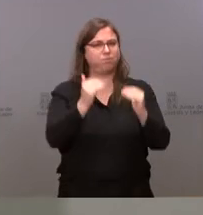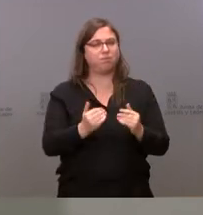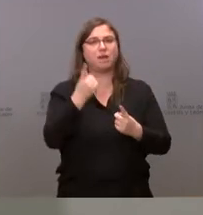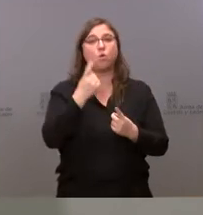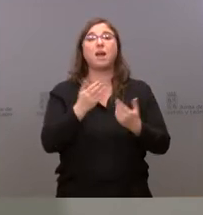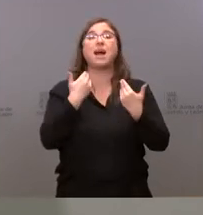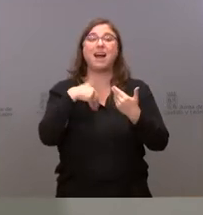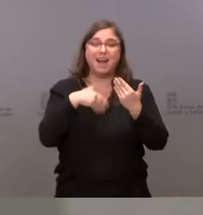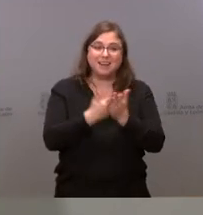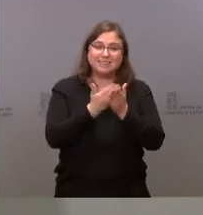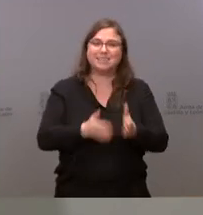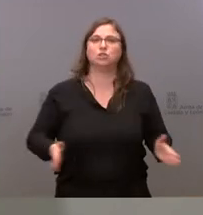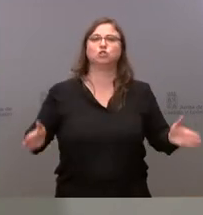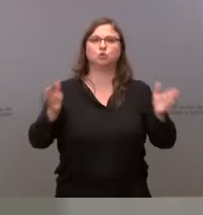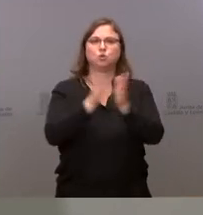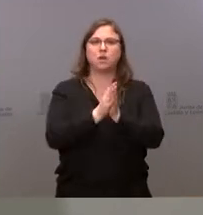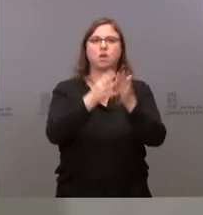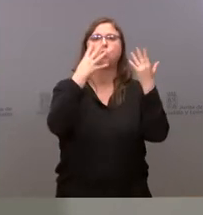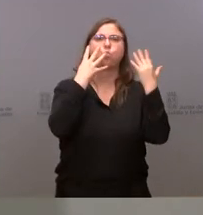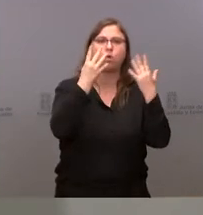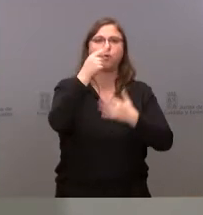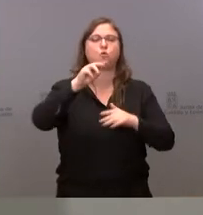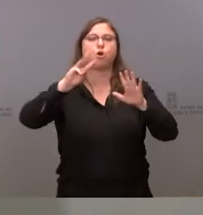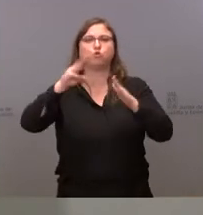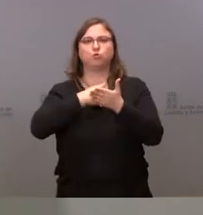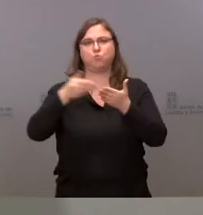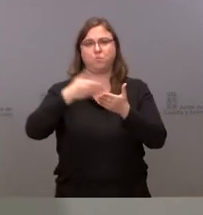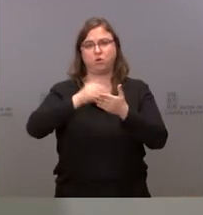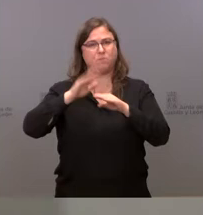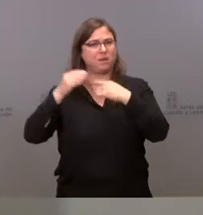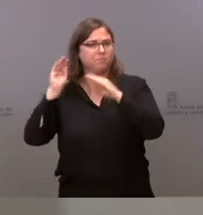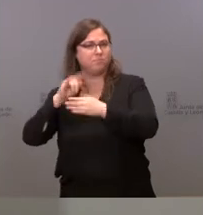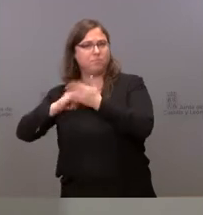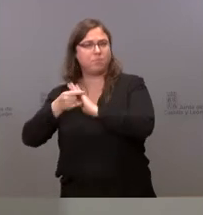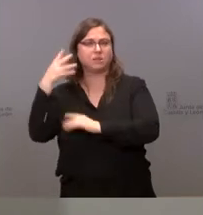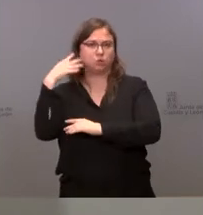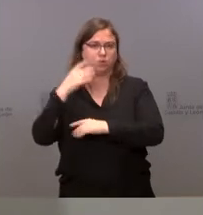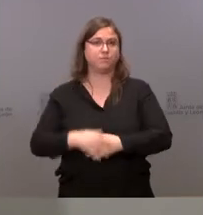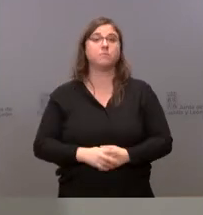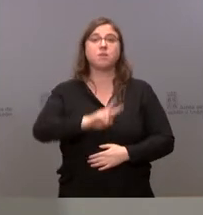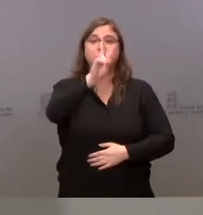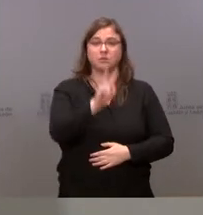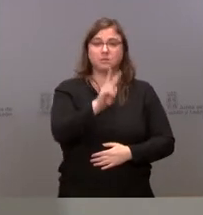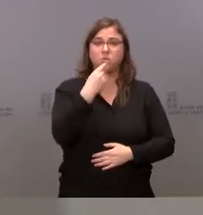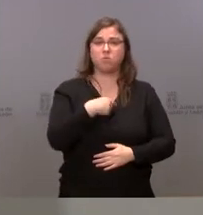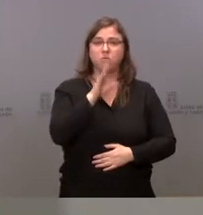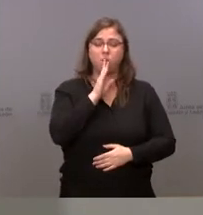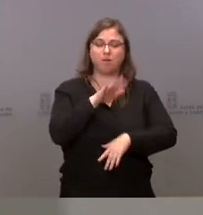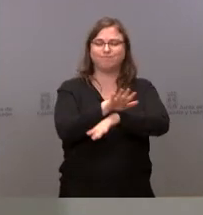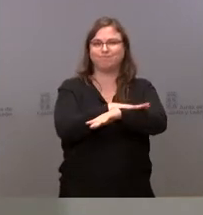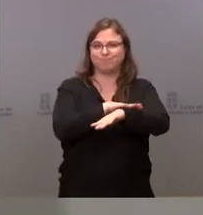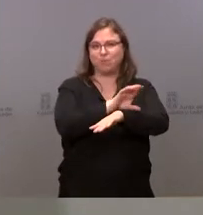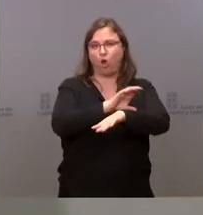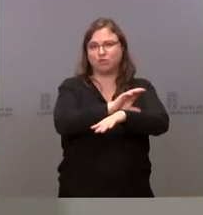hasta el total de los 9,8 millones de euros. El segundo de estos asuntos, ya entrando en los ámbitos de la Consejería de Economía y Hacienda,